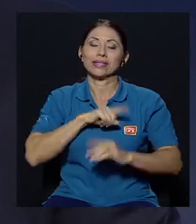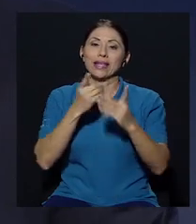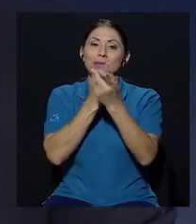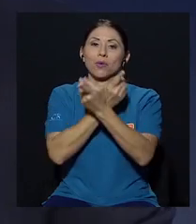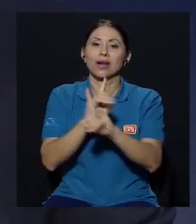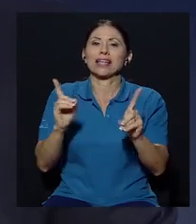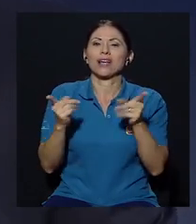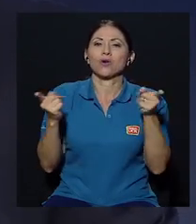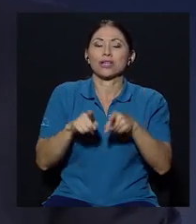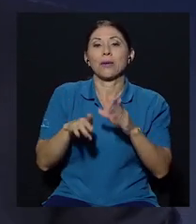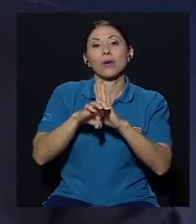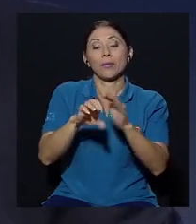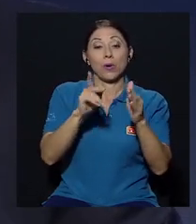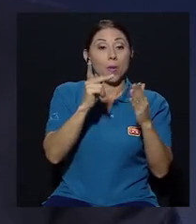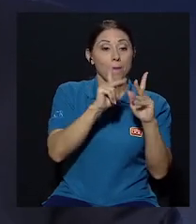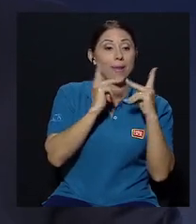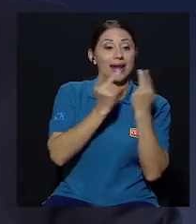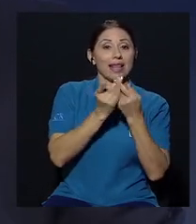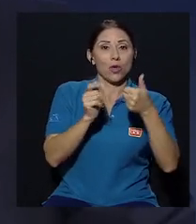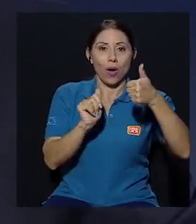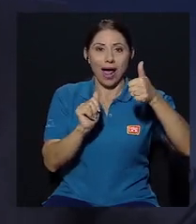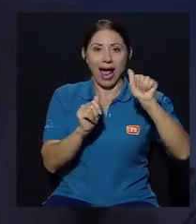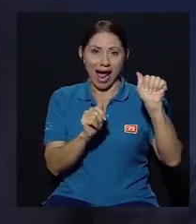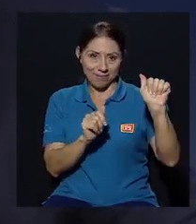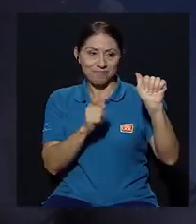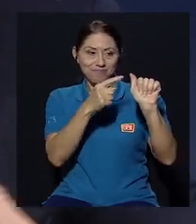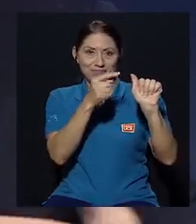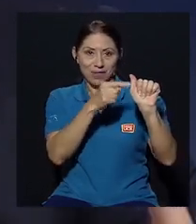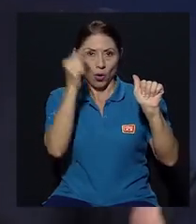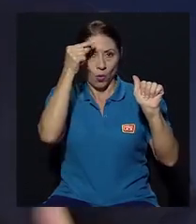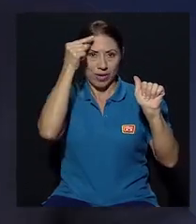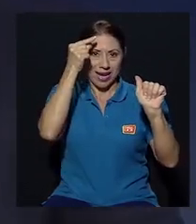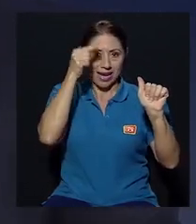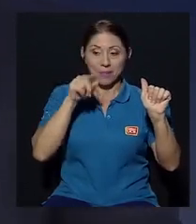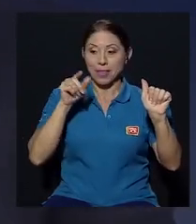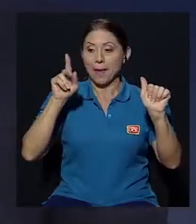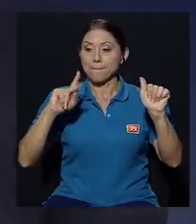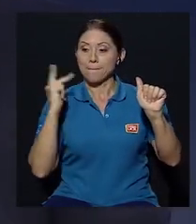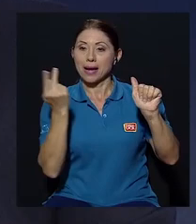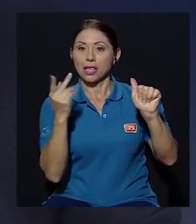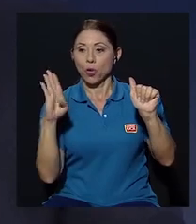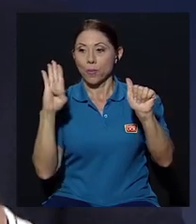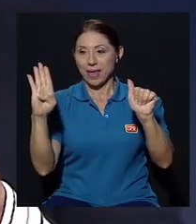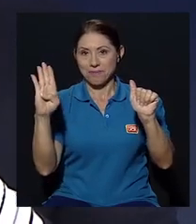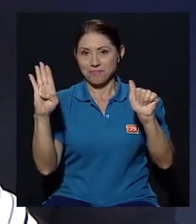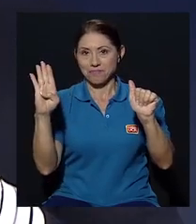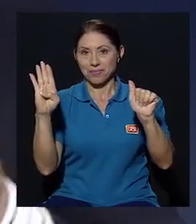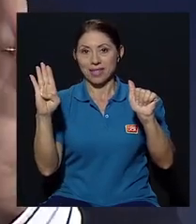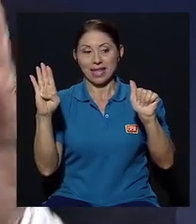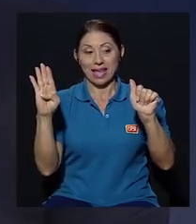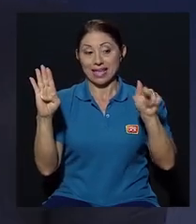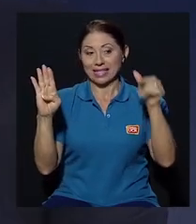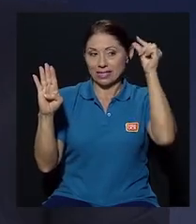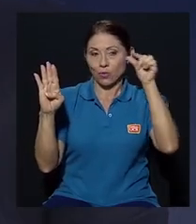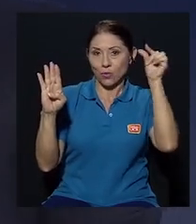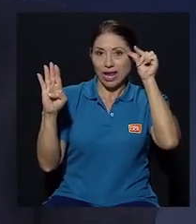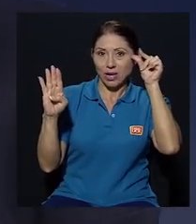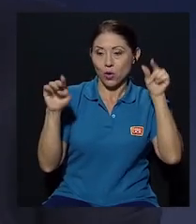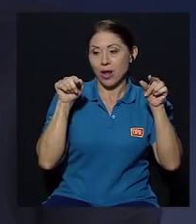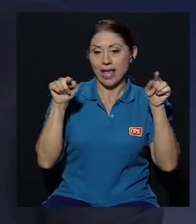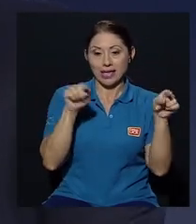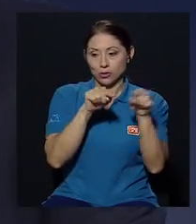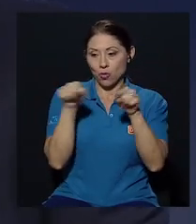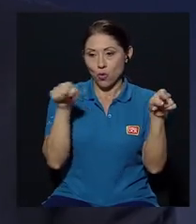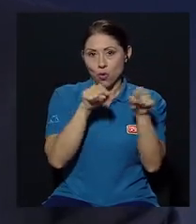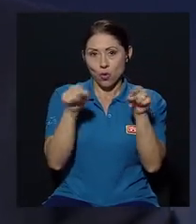el partido A es el que gobierna y llega a ponerse de acuerdo con el partido B en 20 cosas vamos con